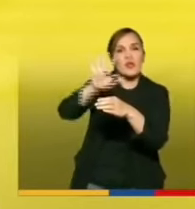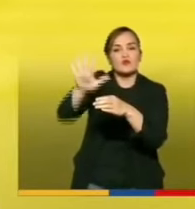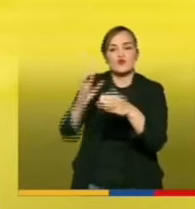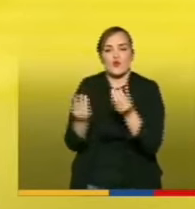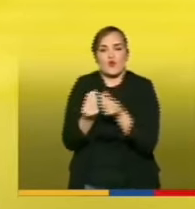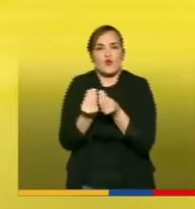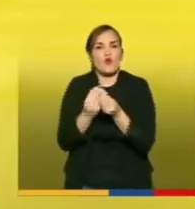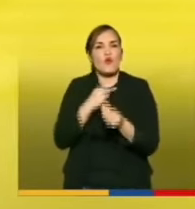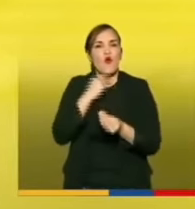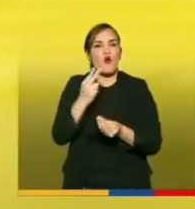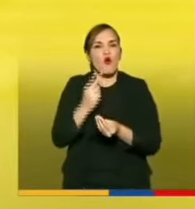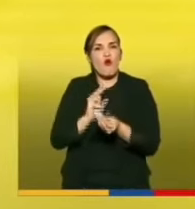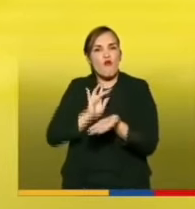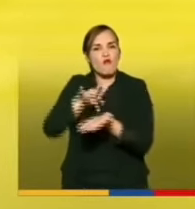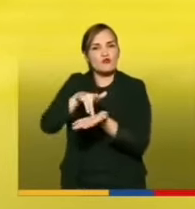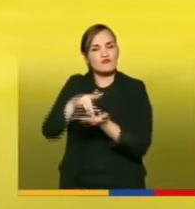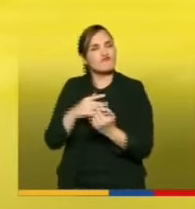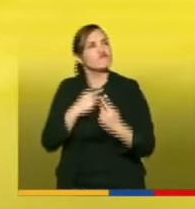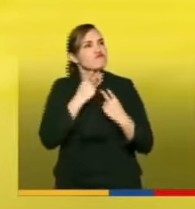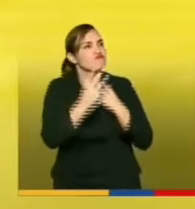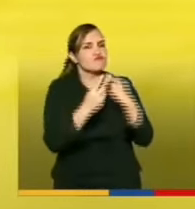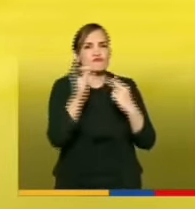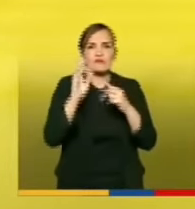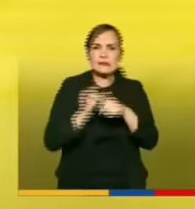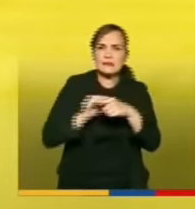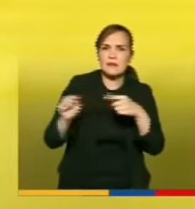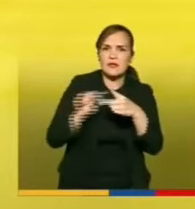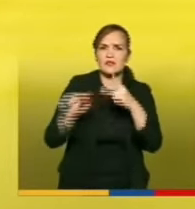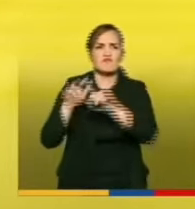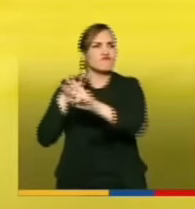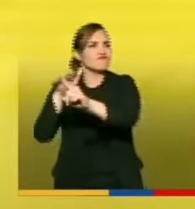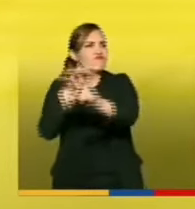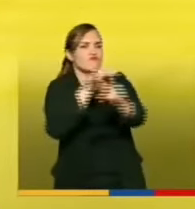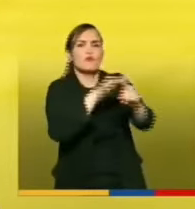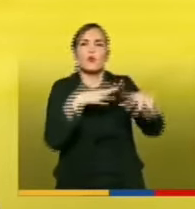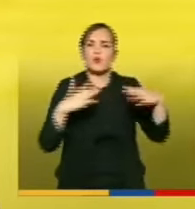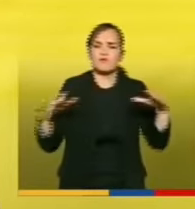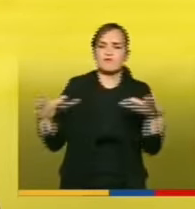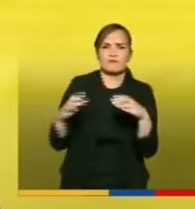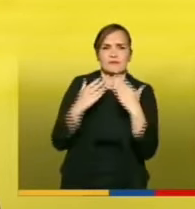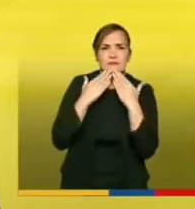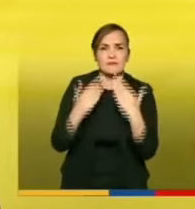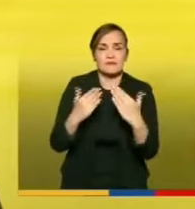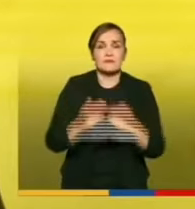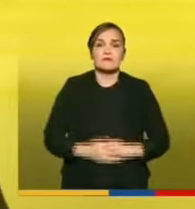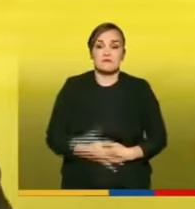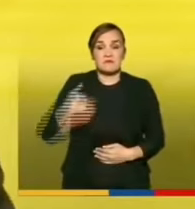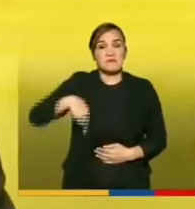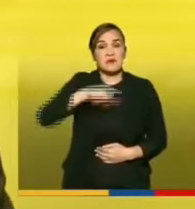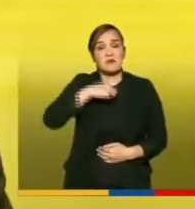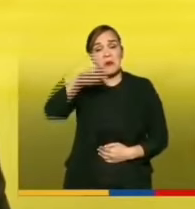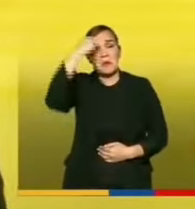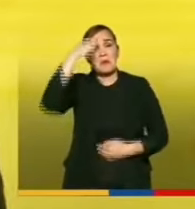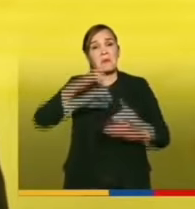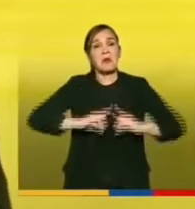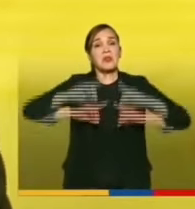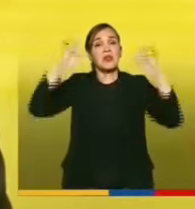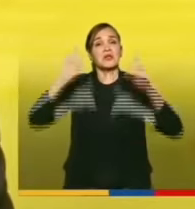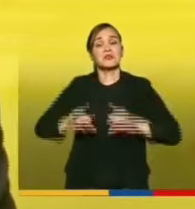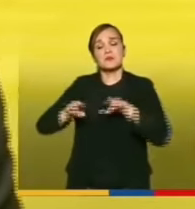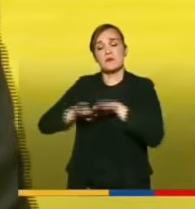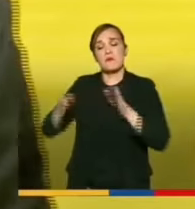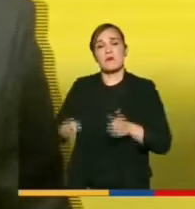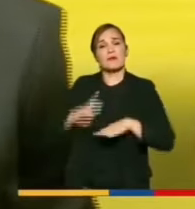tenía semanalmente una gran incidencia no tomábamos decisiones en mesa directiva